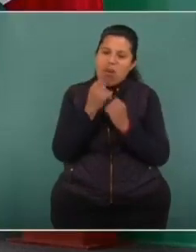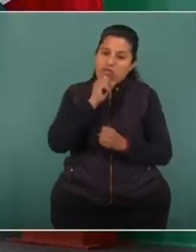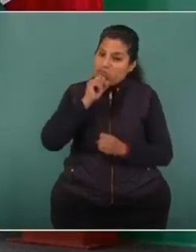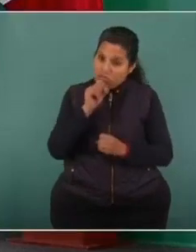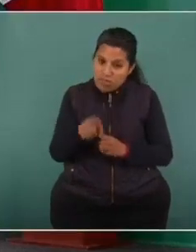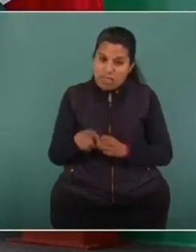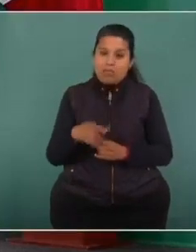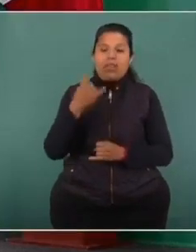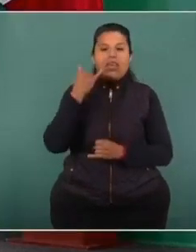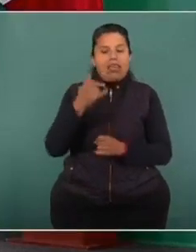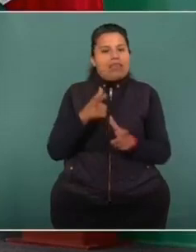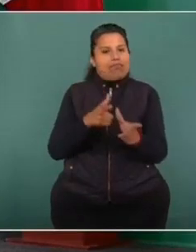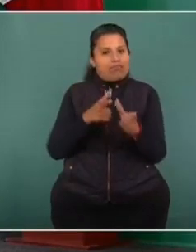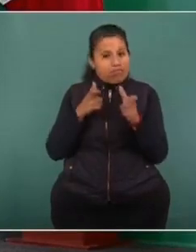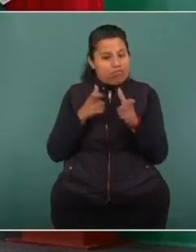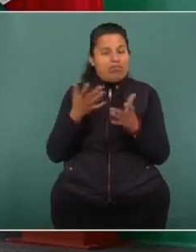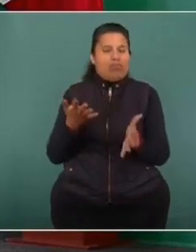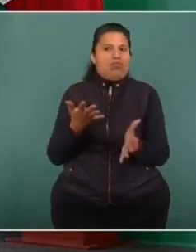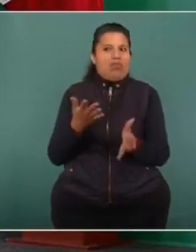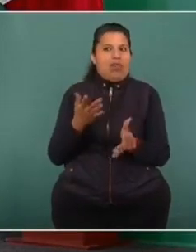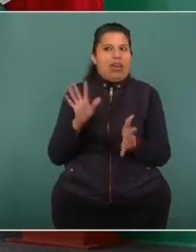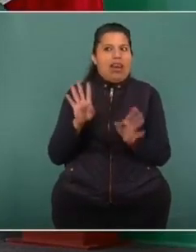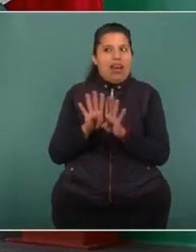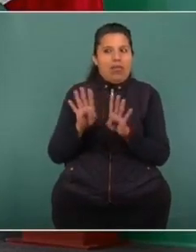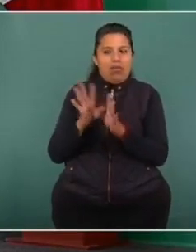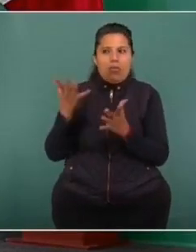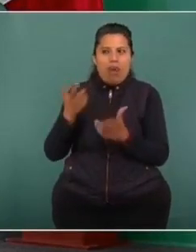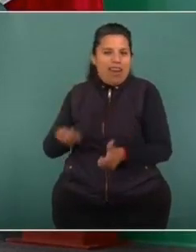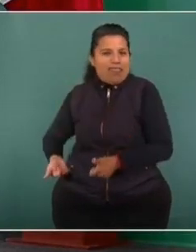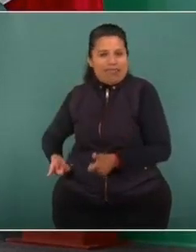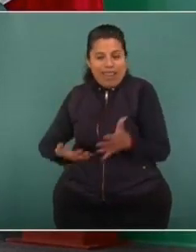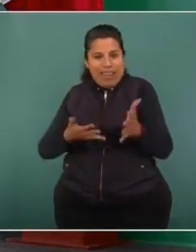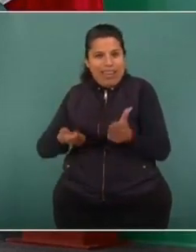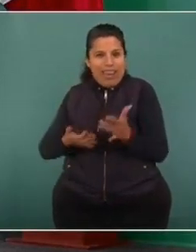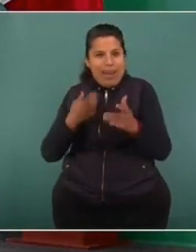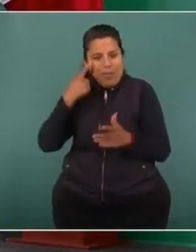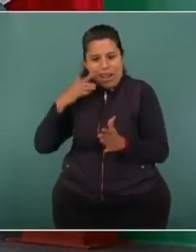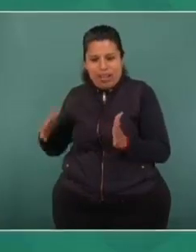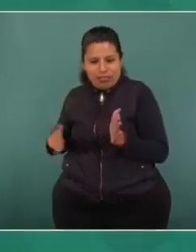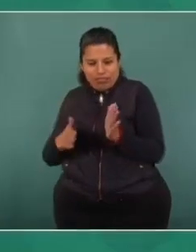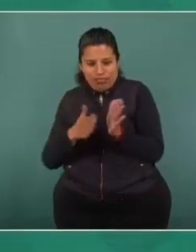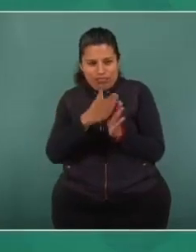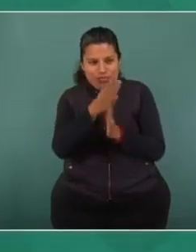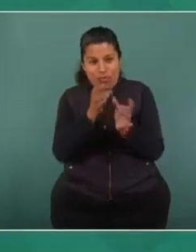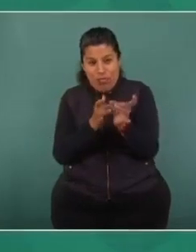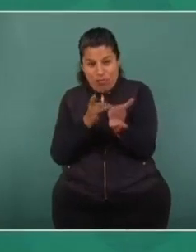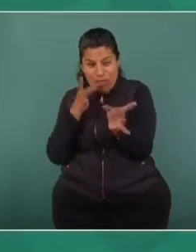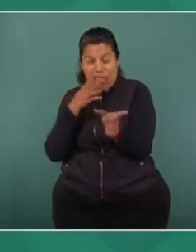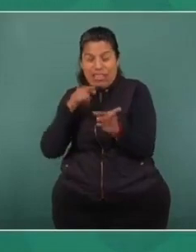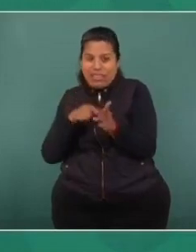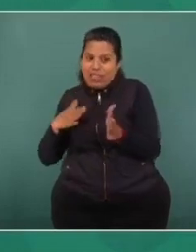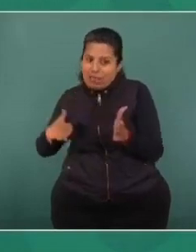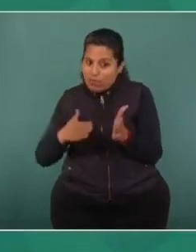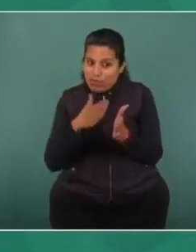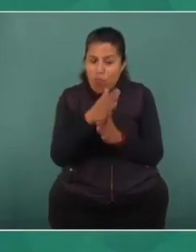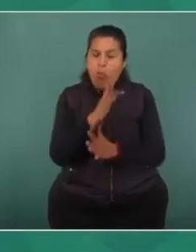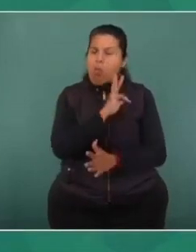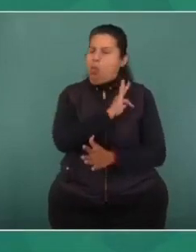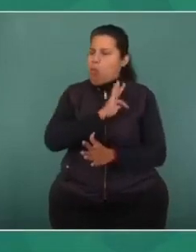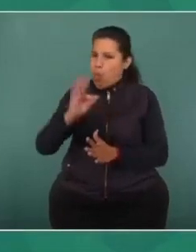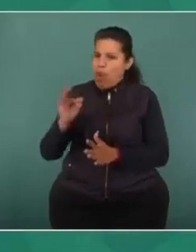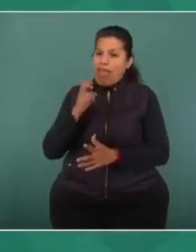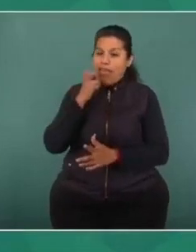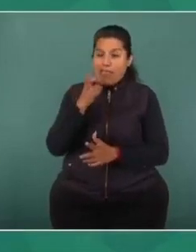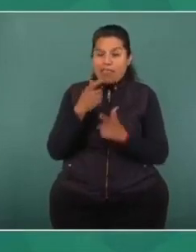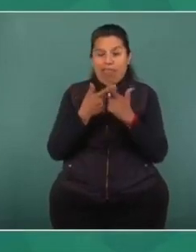concentración de armas aquí para poderlas hacer llegar a las diferentes fracciones de grupos